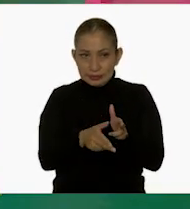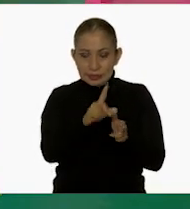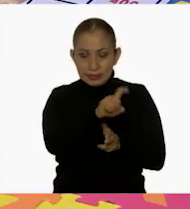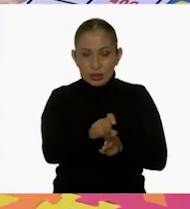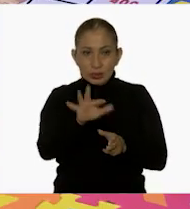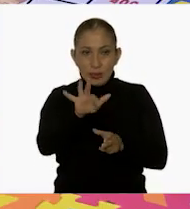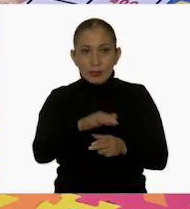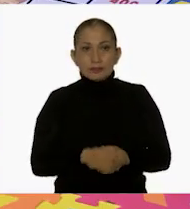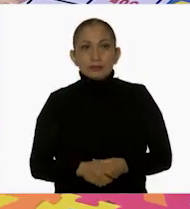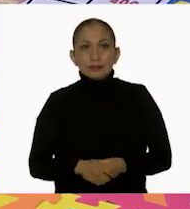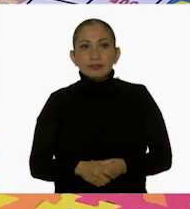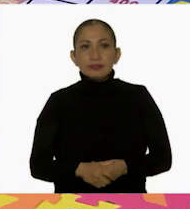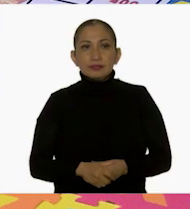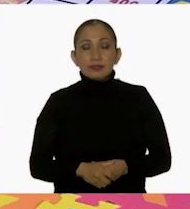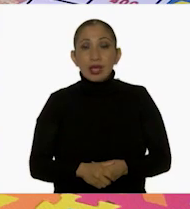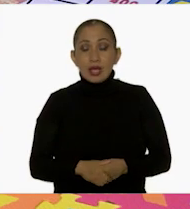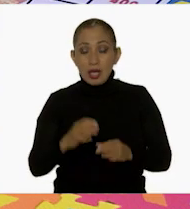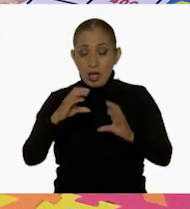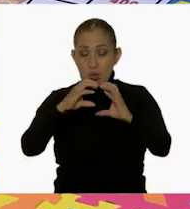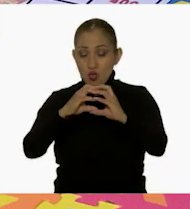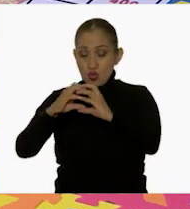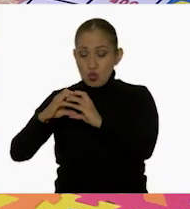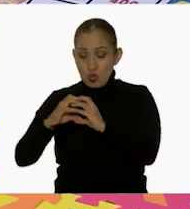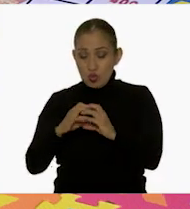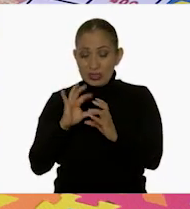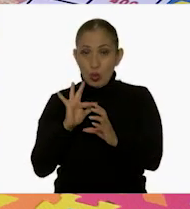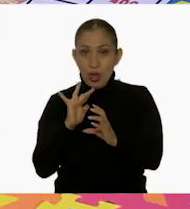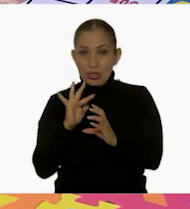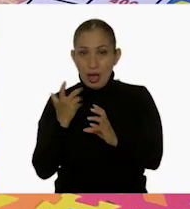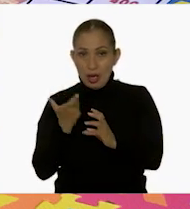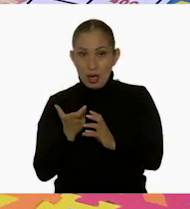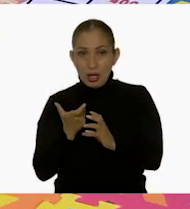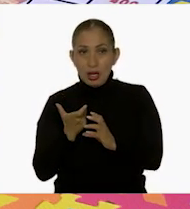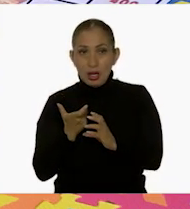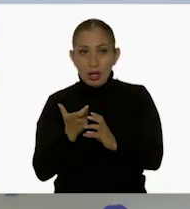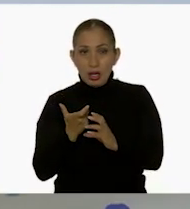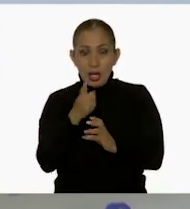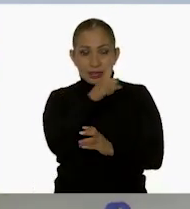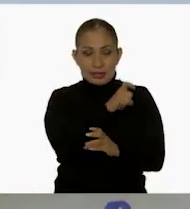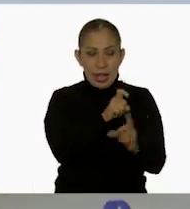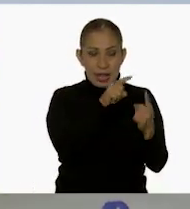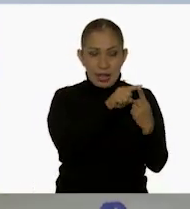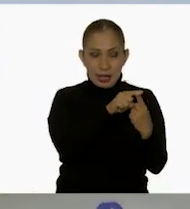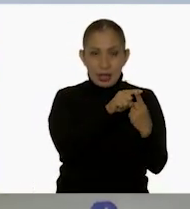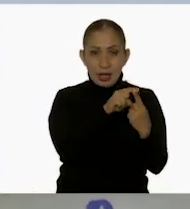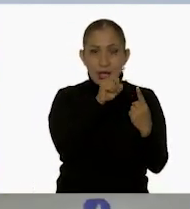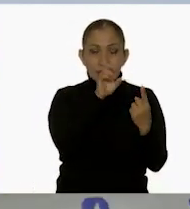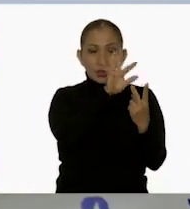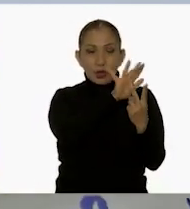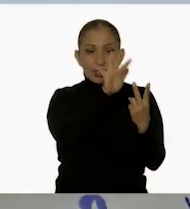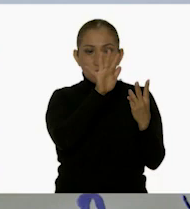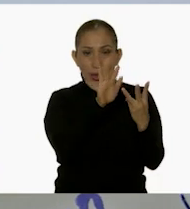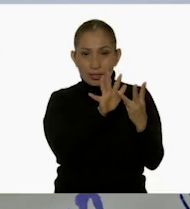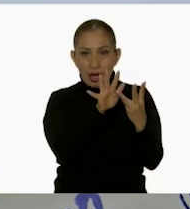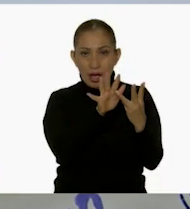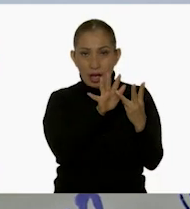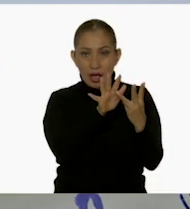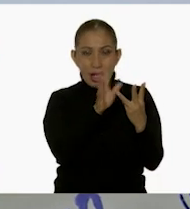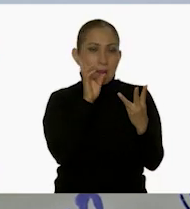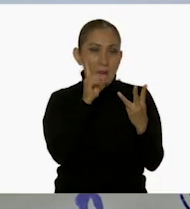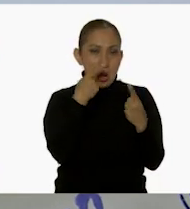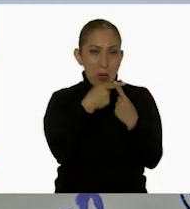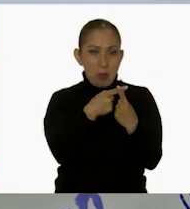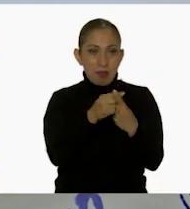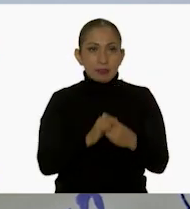Ajá. ¿Y los cubos 50 pesos? Muy bien. Ale puso su billete de 100 y dos de 50. Ajá. Vamos a hacer la